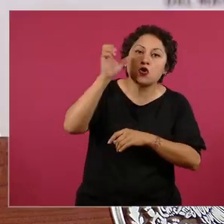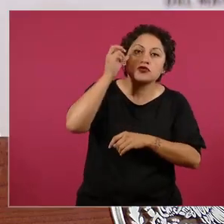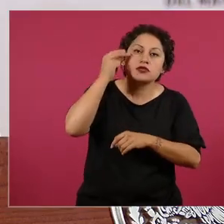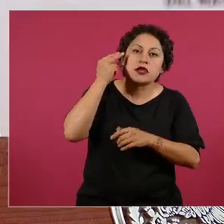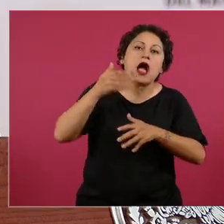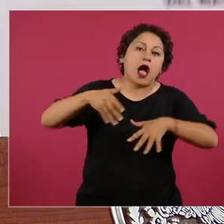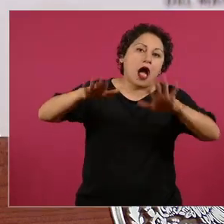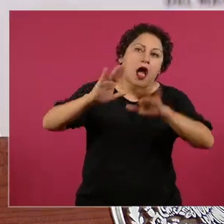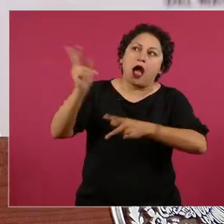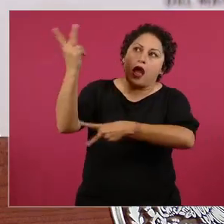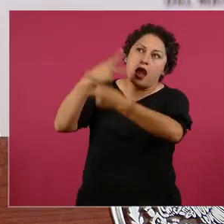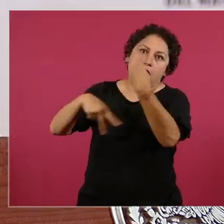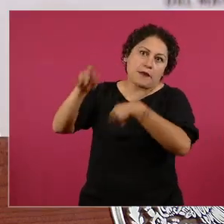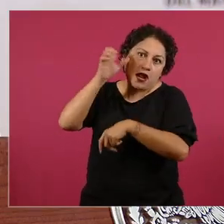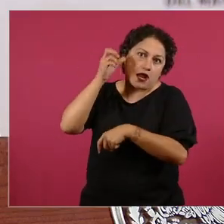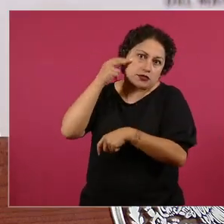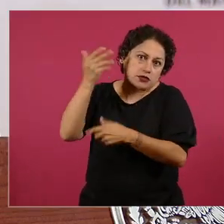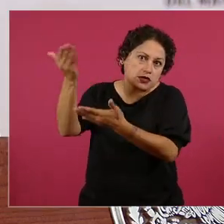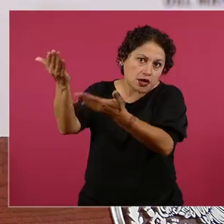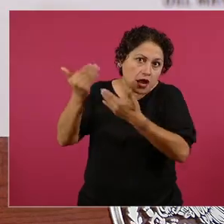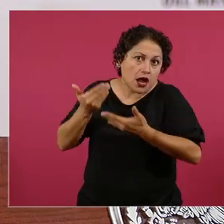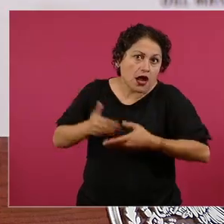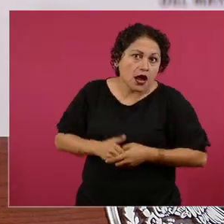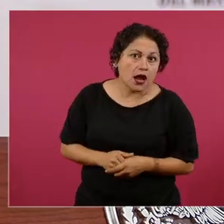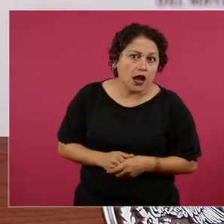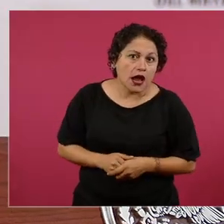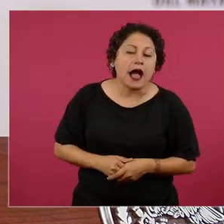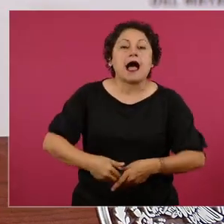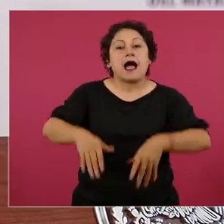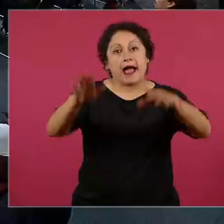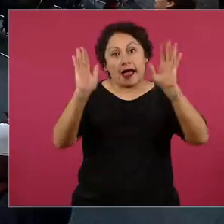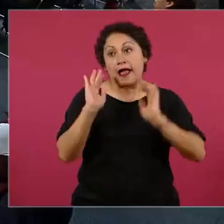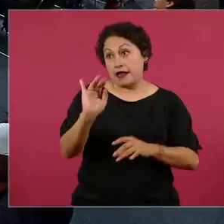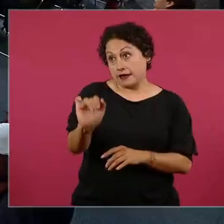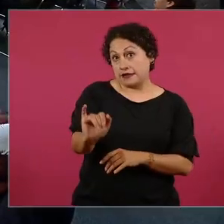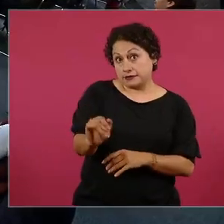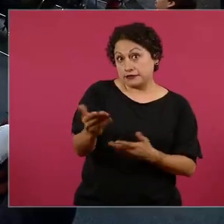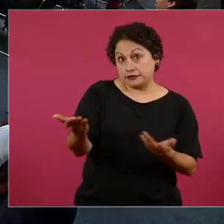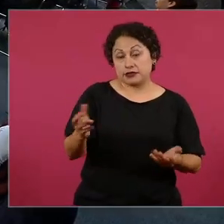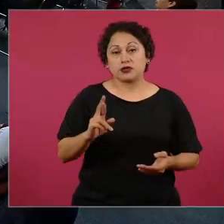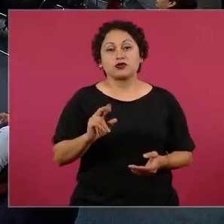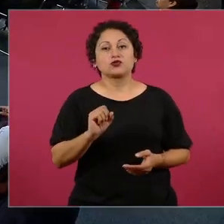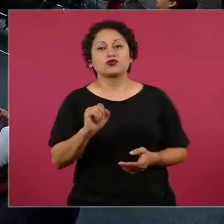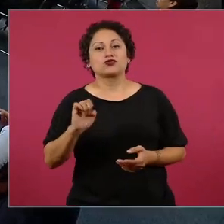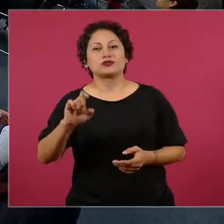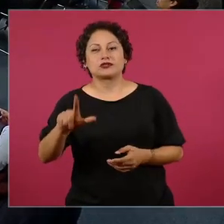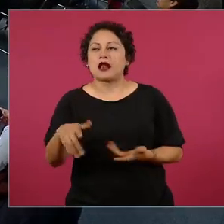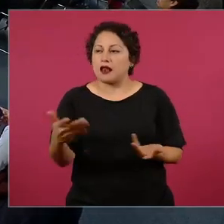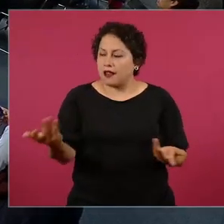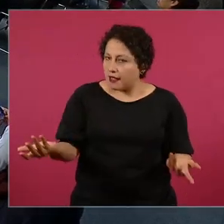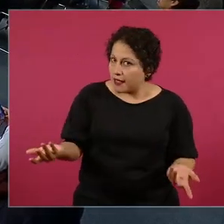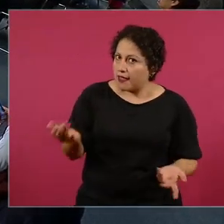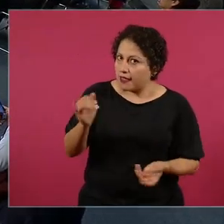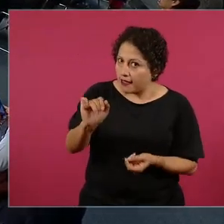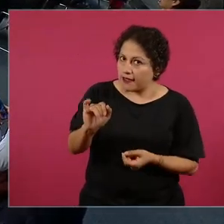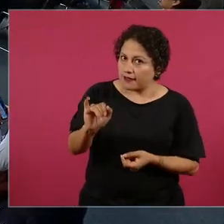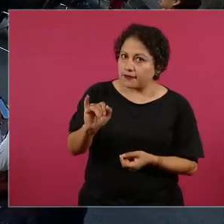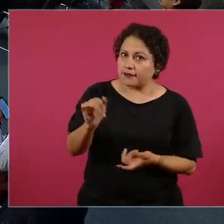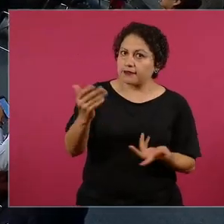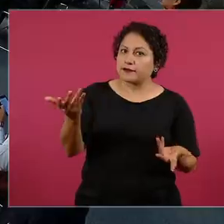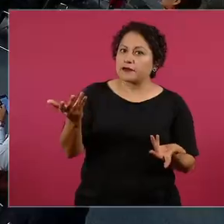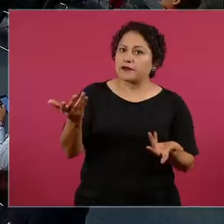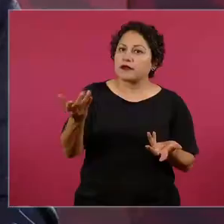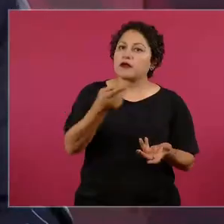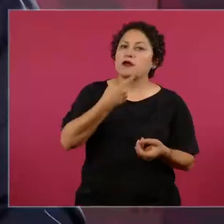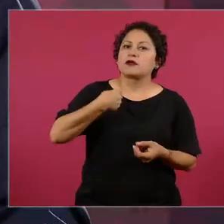vengan también los de China Rusia sí y que como también son